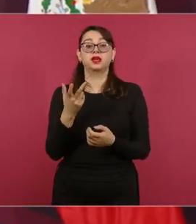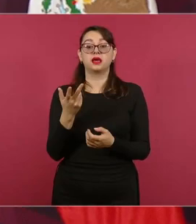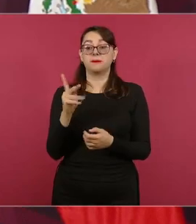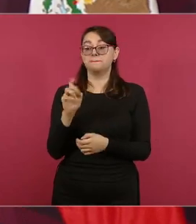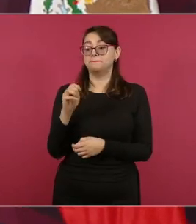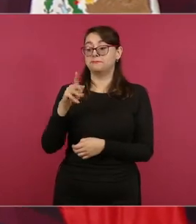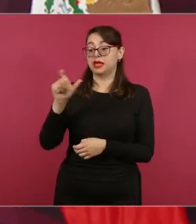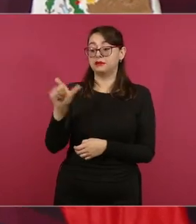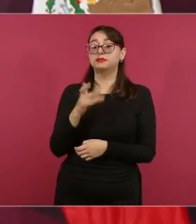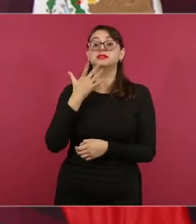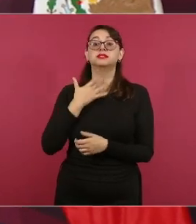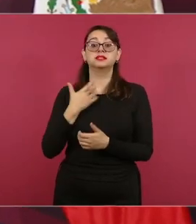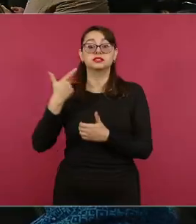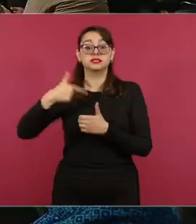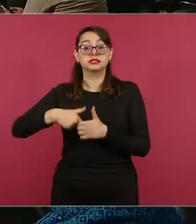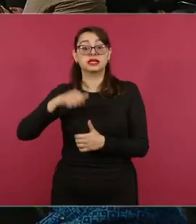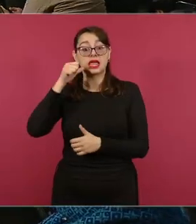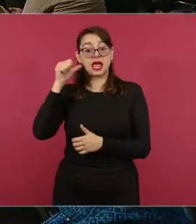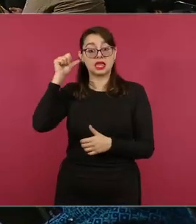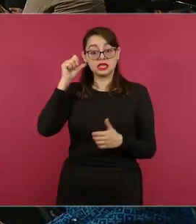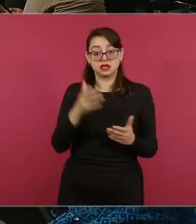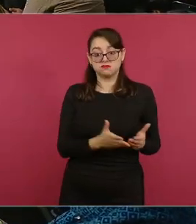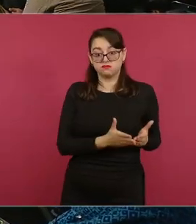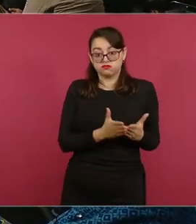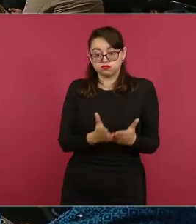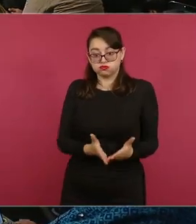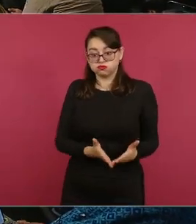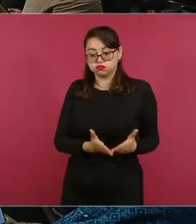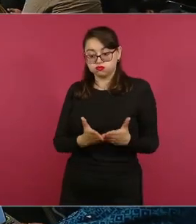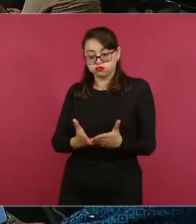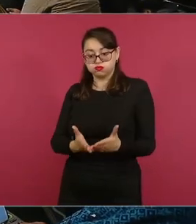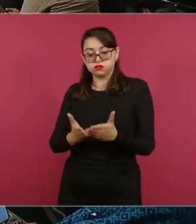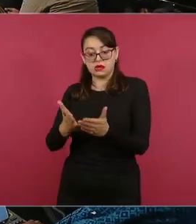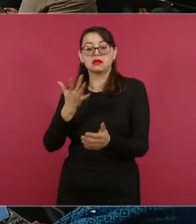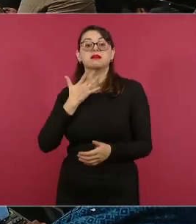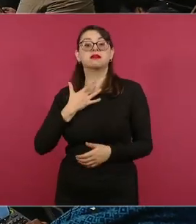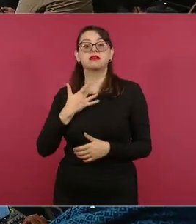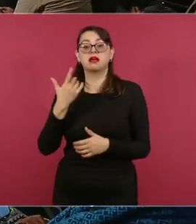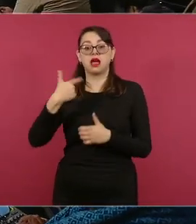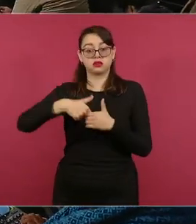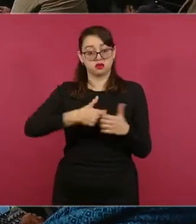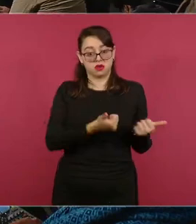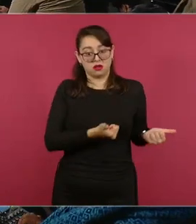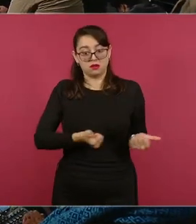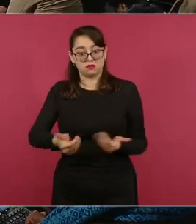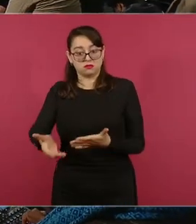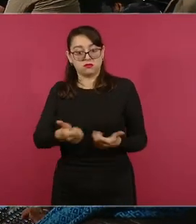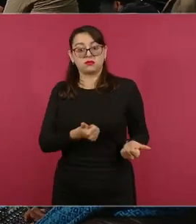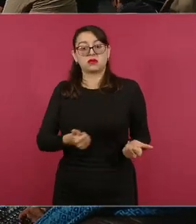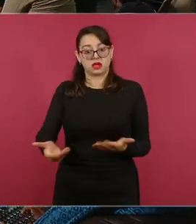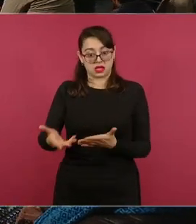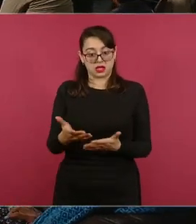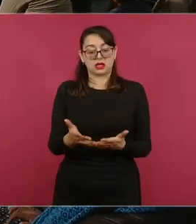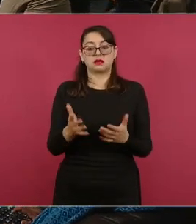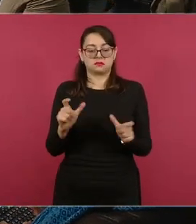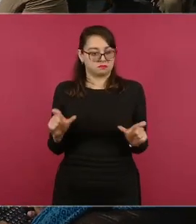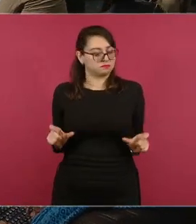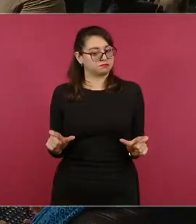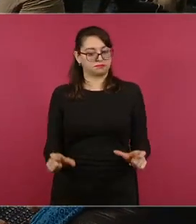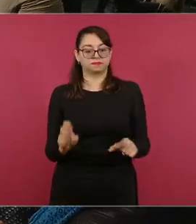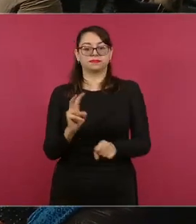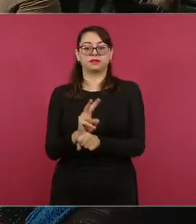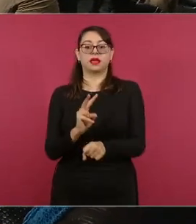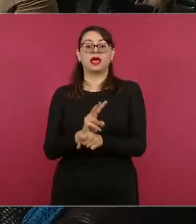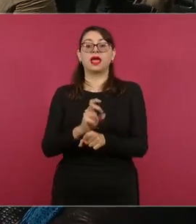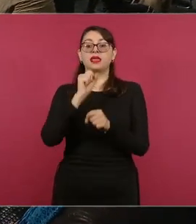arribó el buque tanque de Pemex y ya está descargando. También estamos dando seguridad a Bancico aquí en la